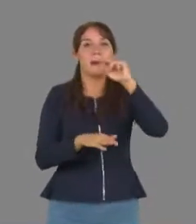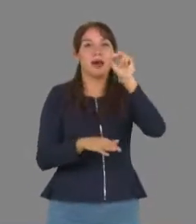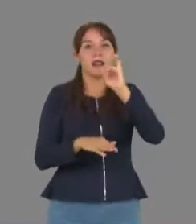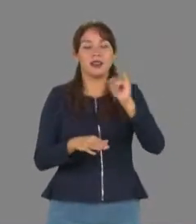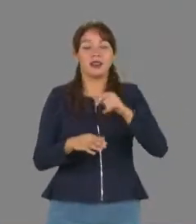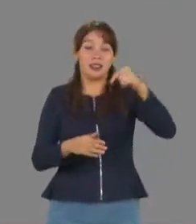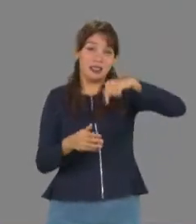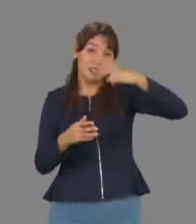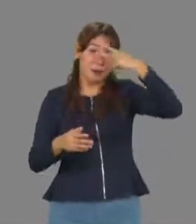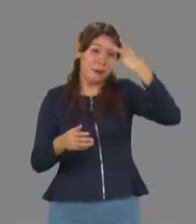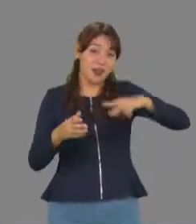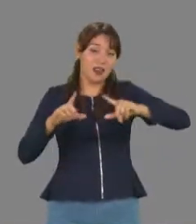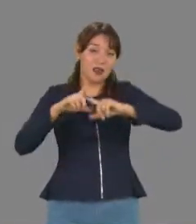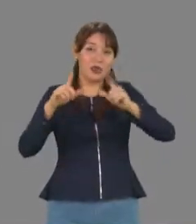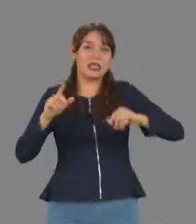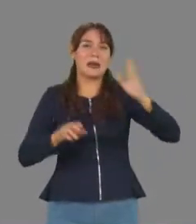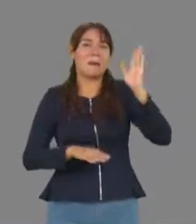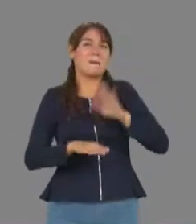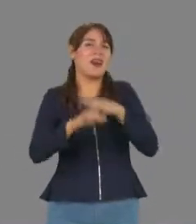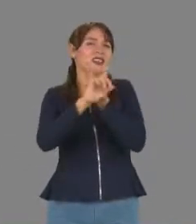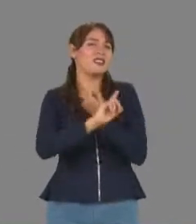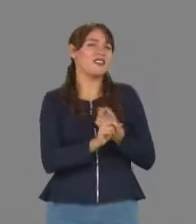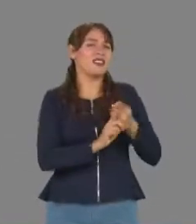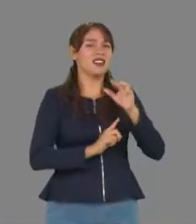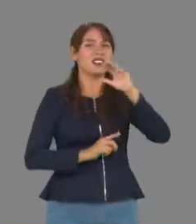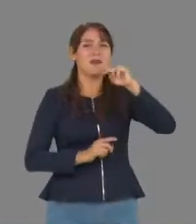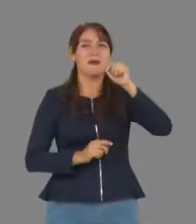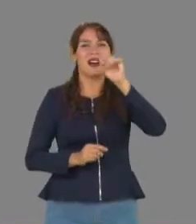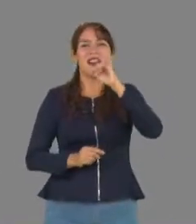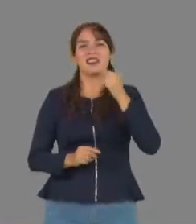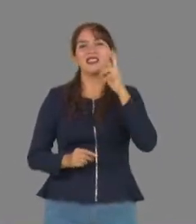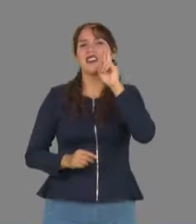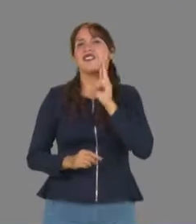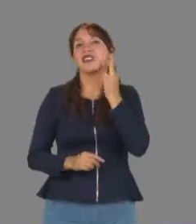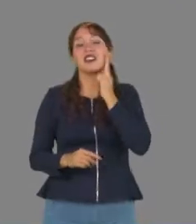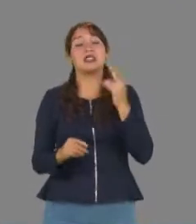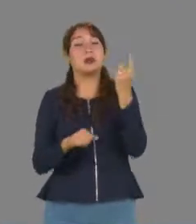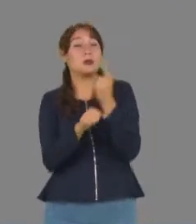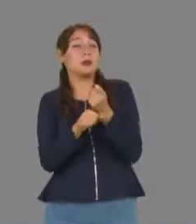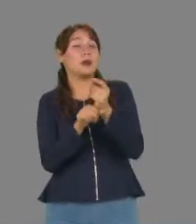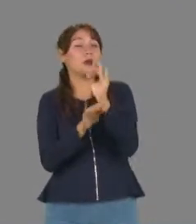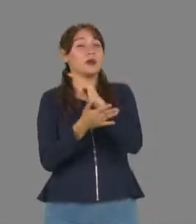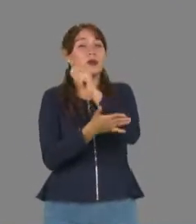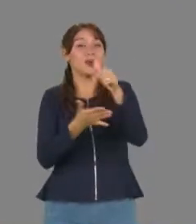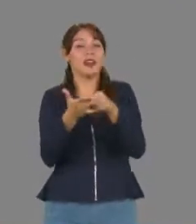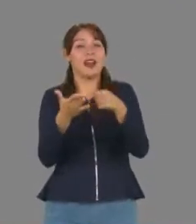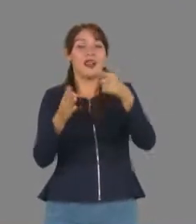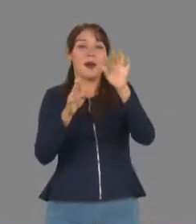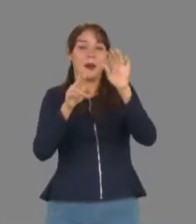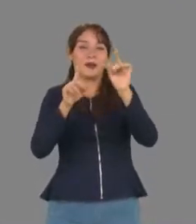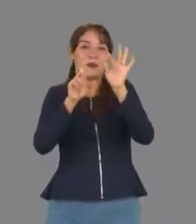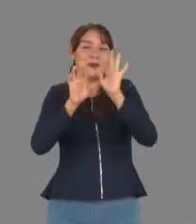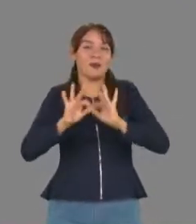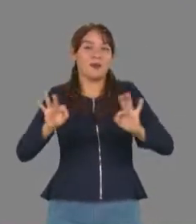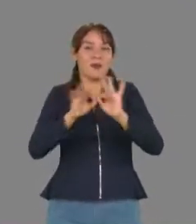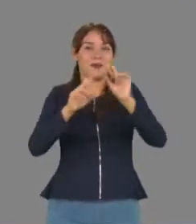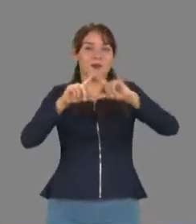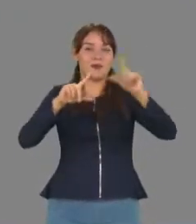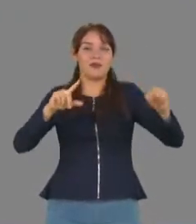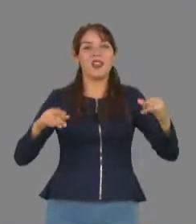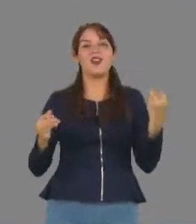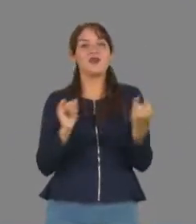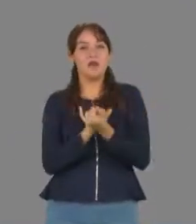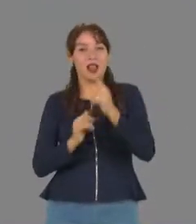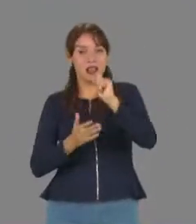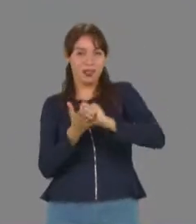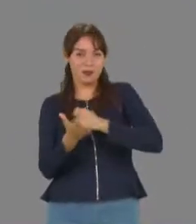centros de diversificación de maíz más importantes, pues de hecho el más importante del mundo y Tamaulipas particularmente tiene una gran